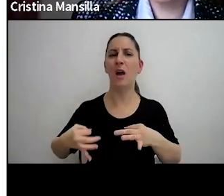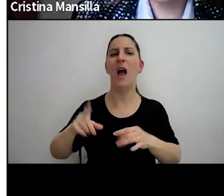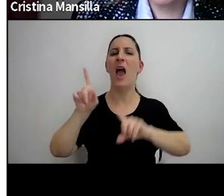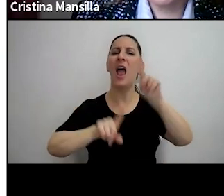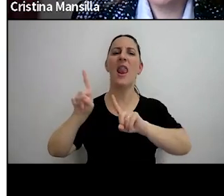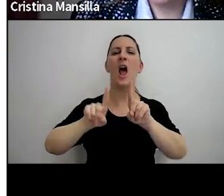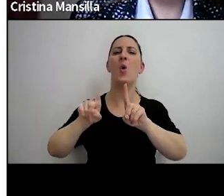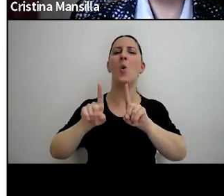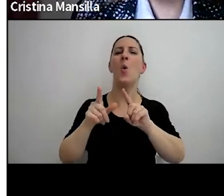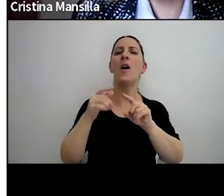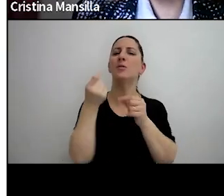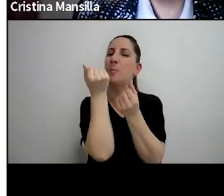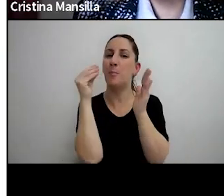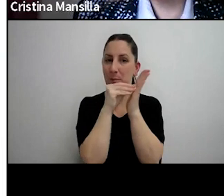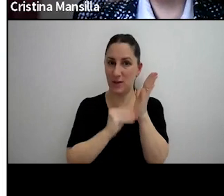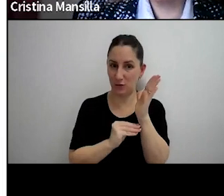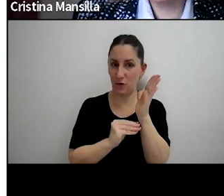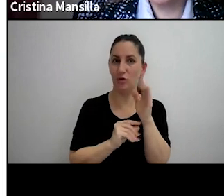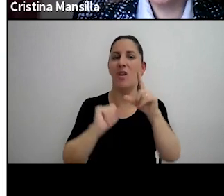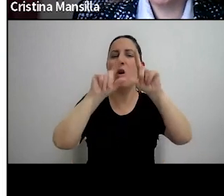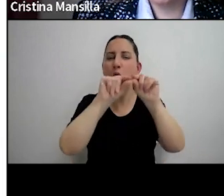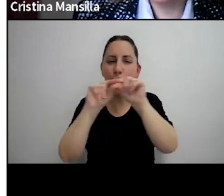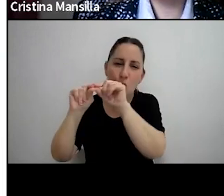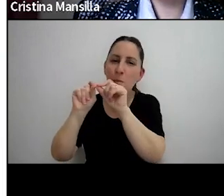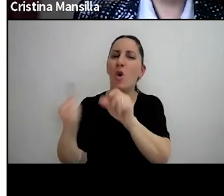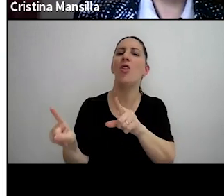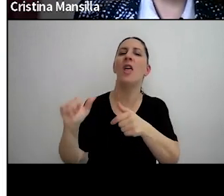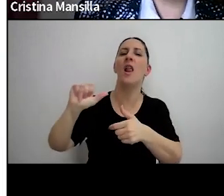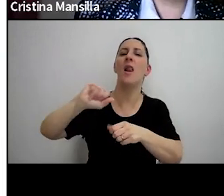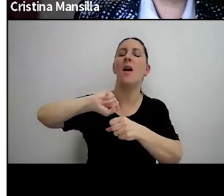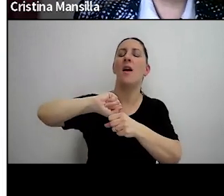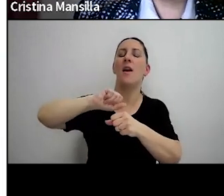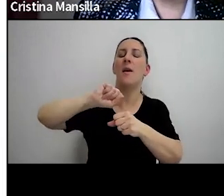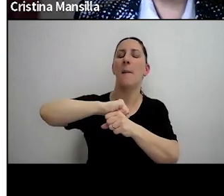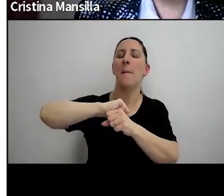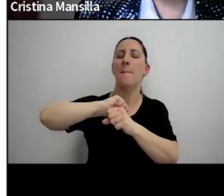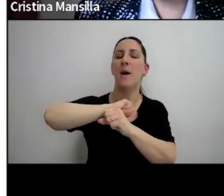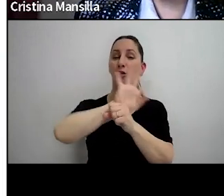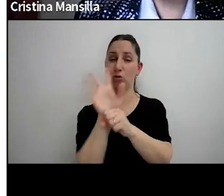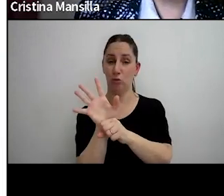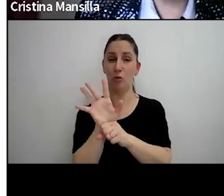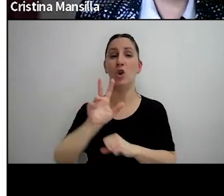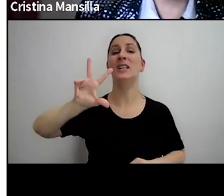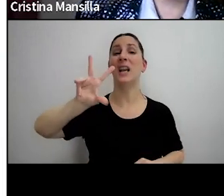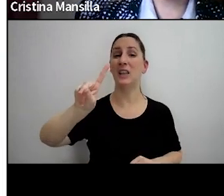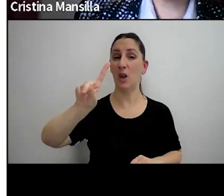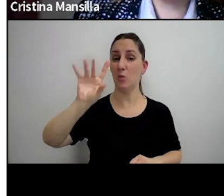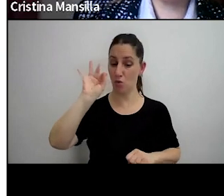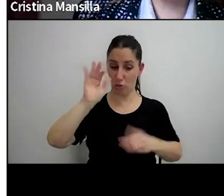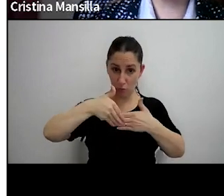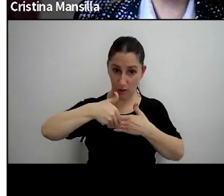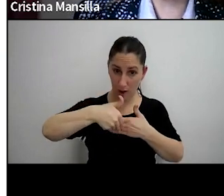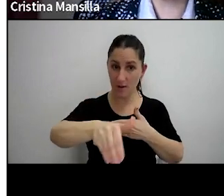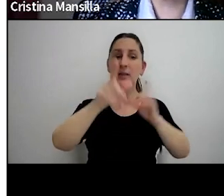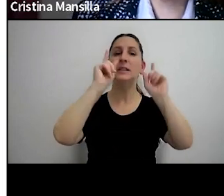posiciones arancelarias de la nomenclatura común del Mercosor. A partir del 31 de octubre, también se